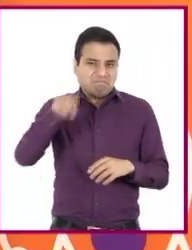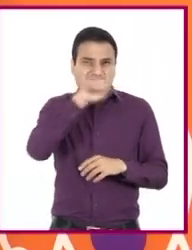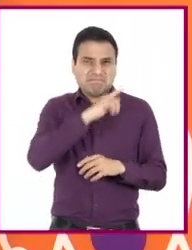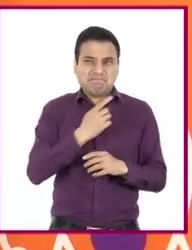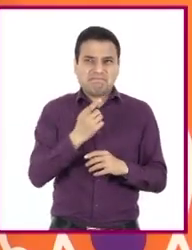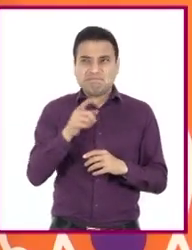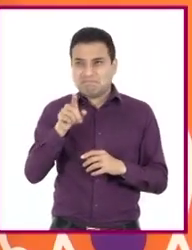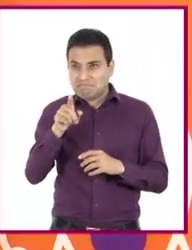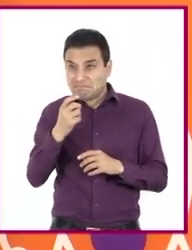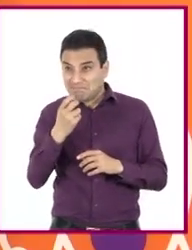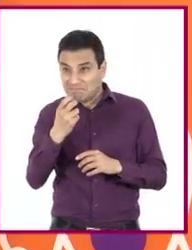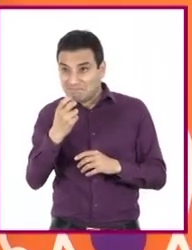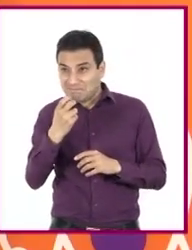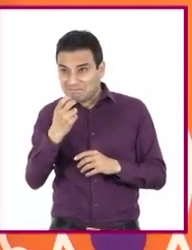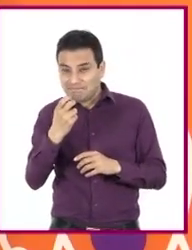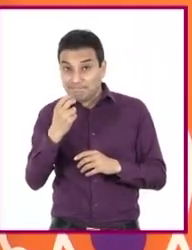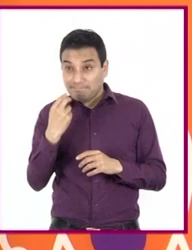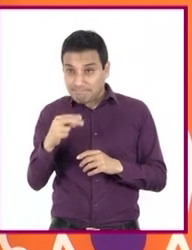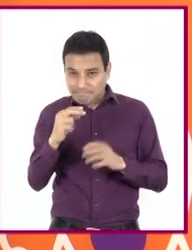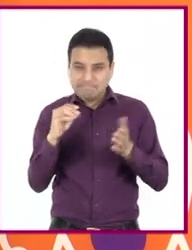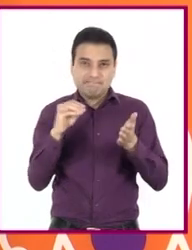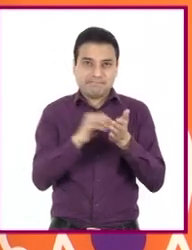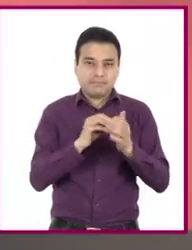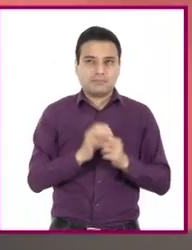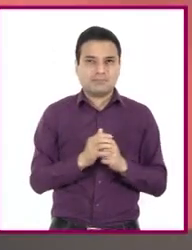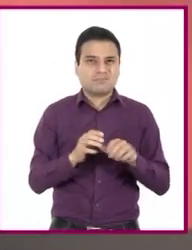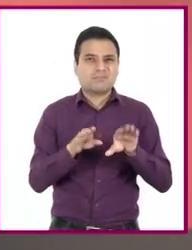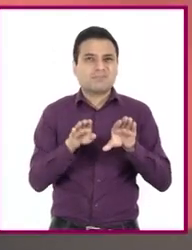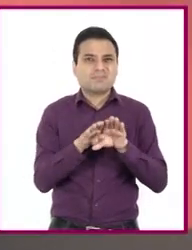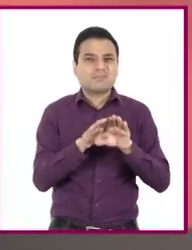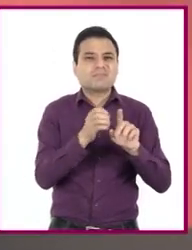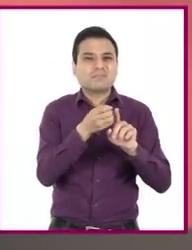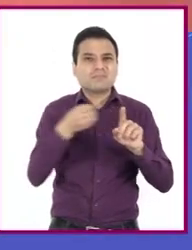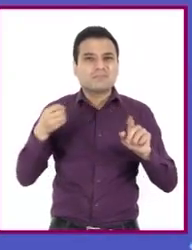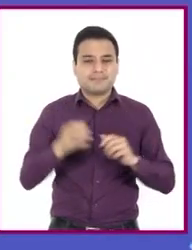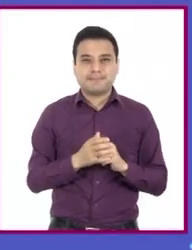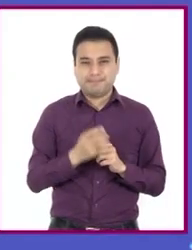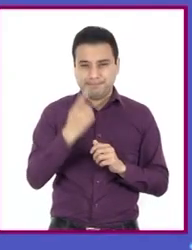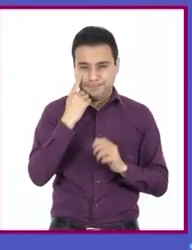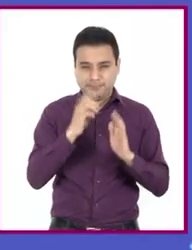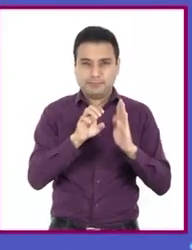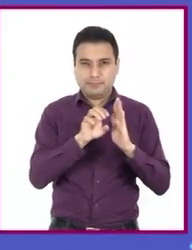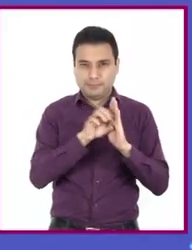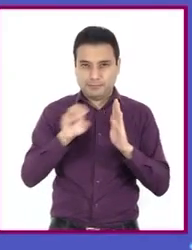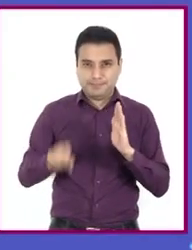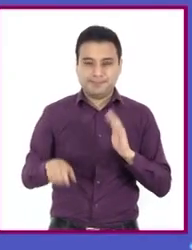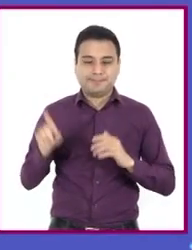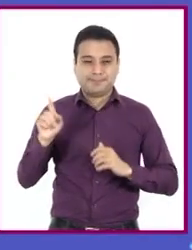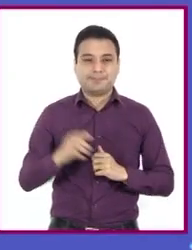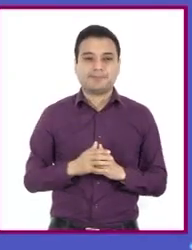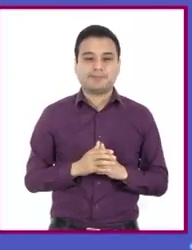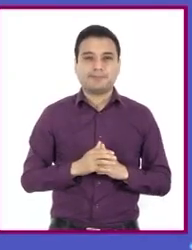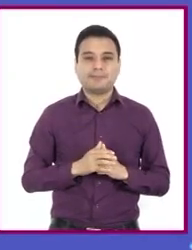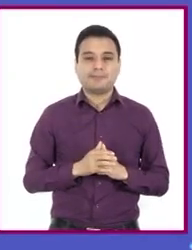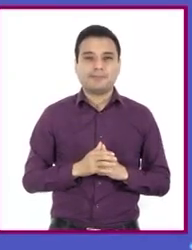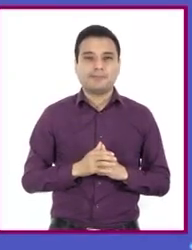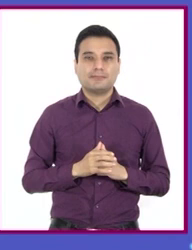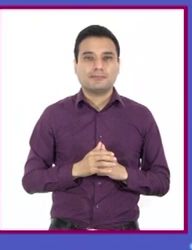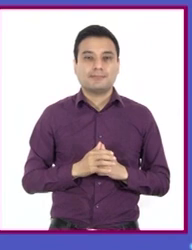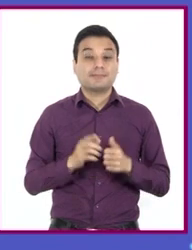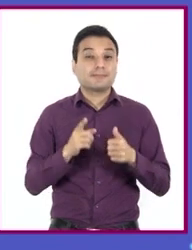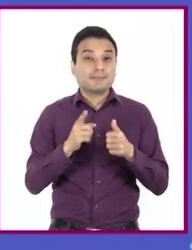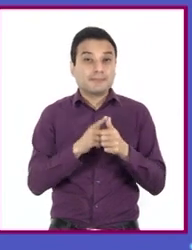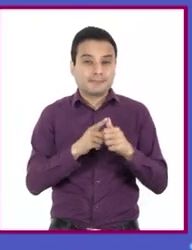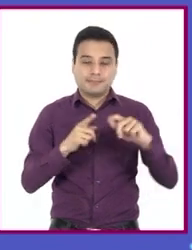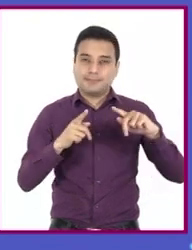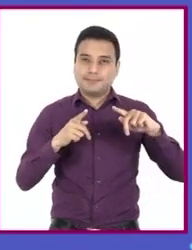información. ¿Y cómo se hace una cita de webinar? Observa el siguiente ejemplo. En primer lugar, se pone el nombre de